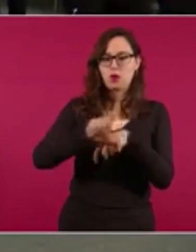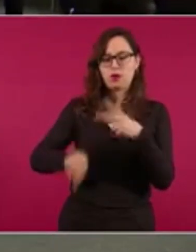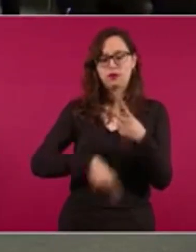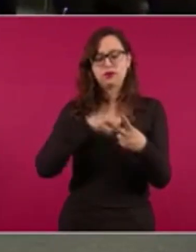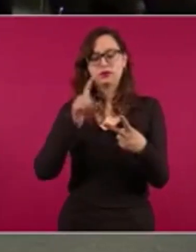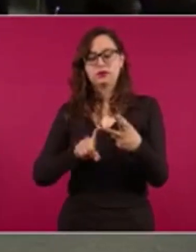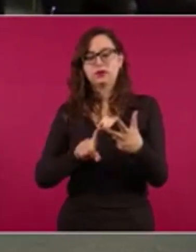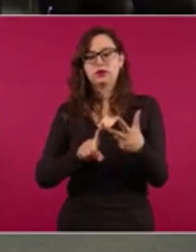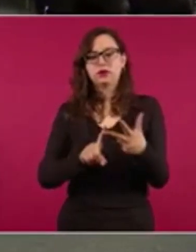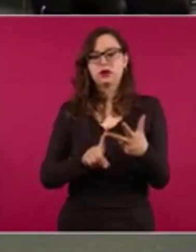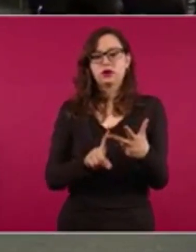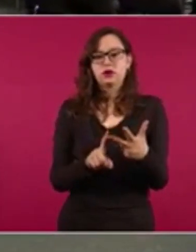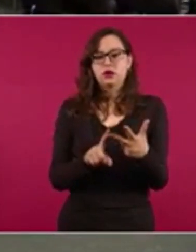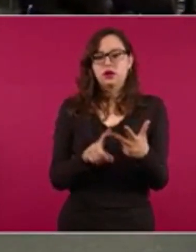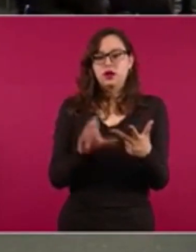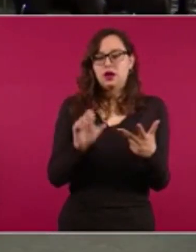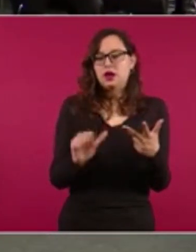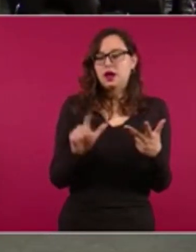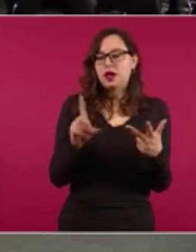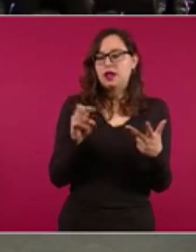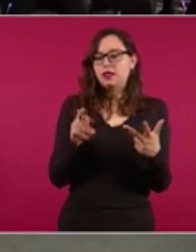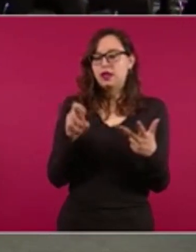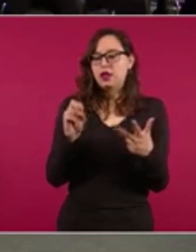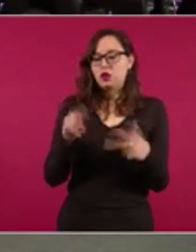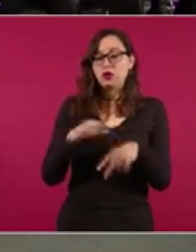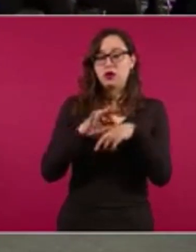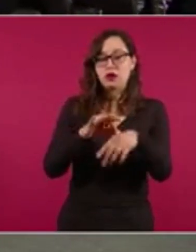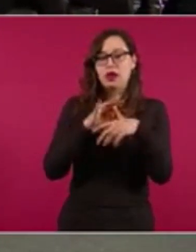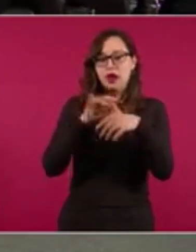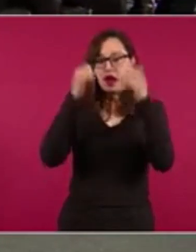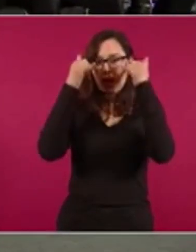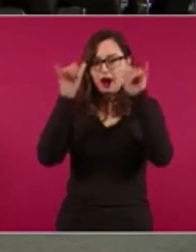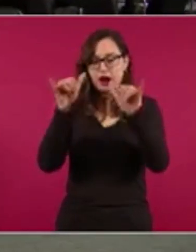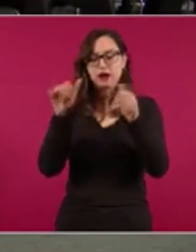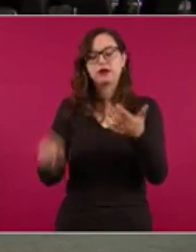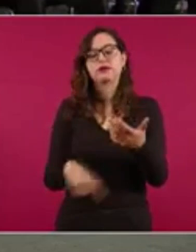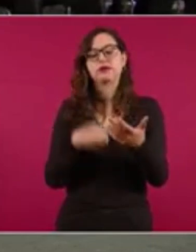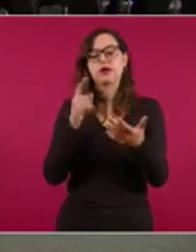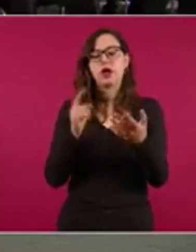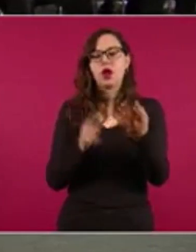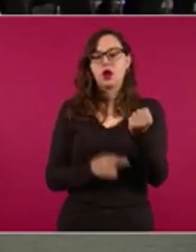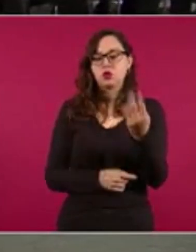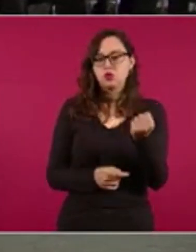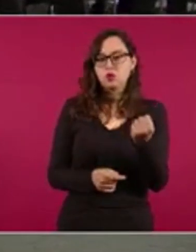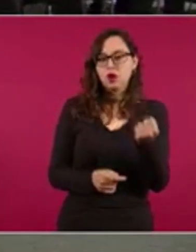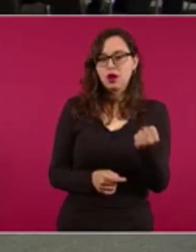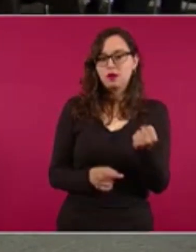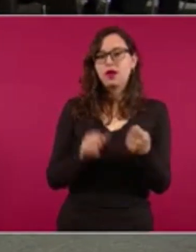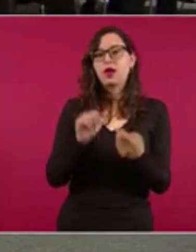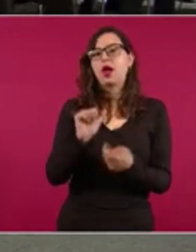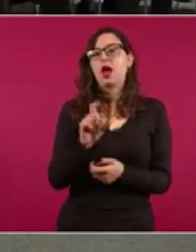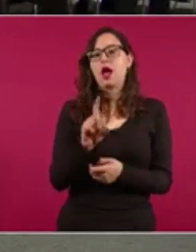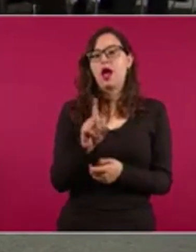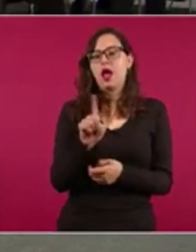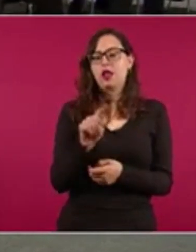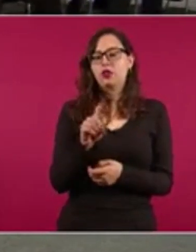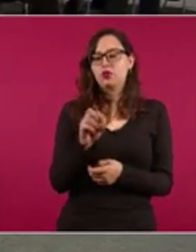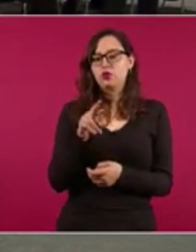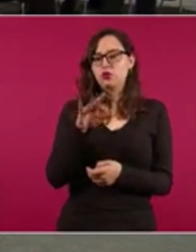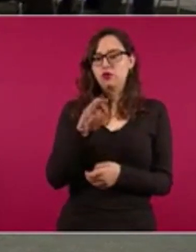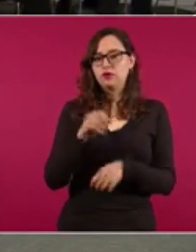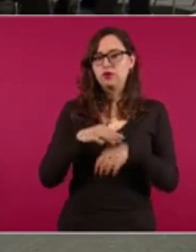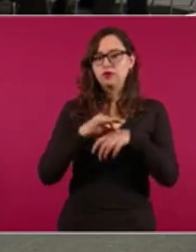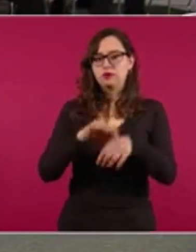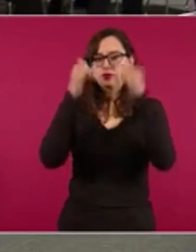Calderón, Su Carne Carne de Res, Arnulfo Ortiz Grupo Busi Carne de Res, José Saga